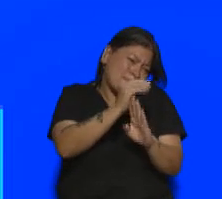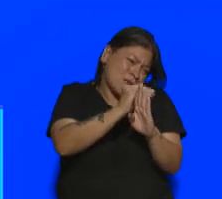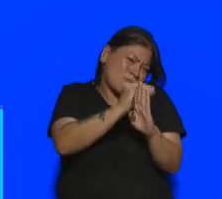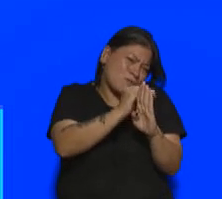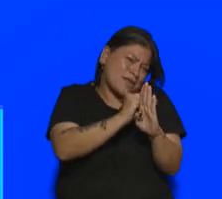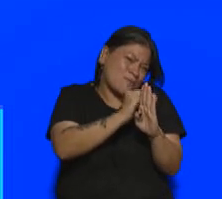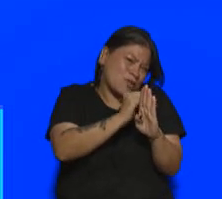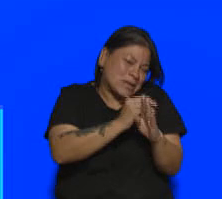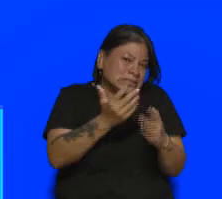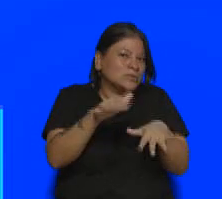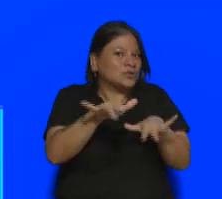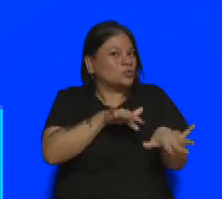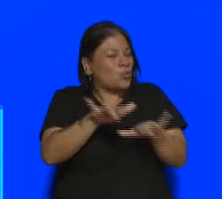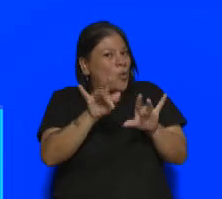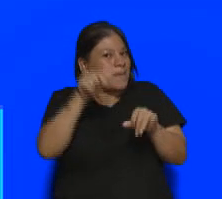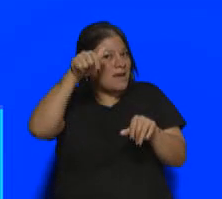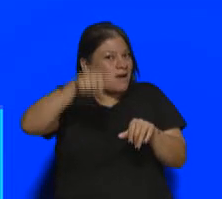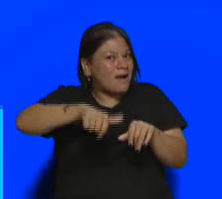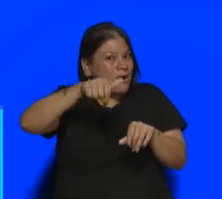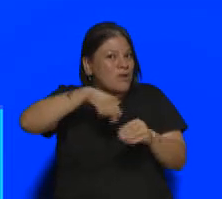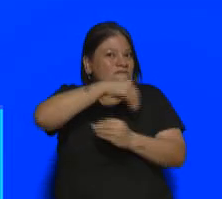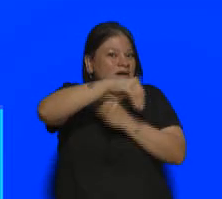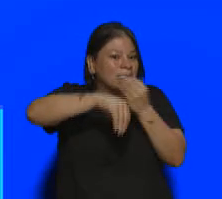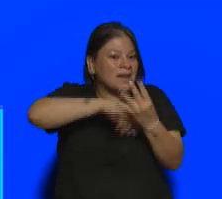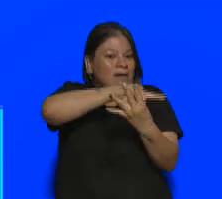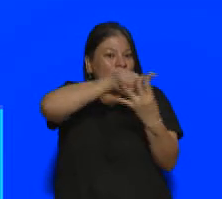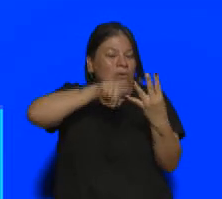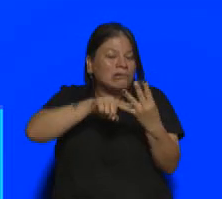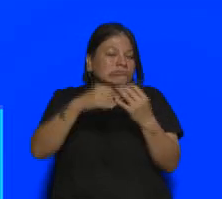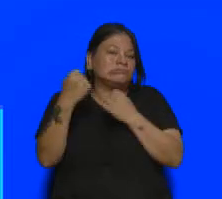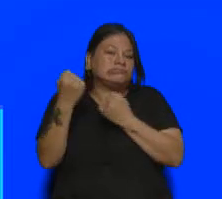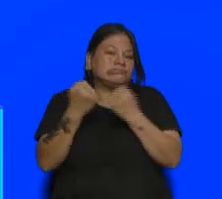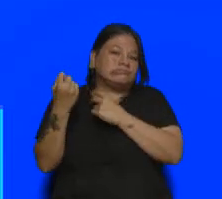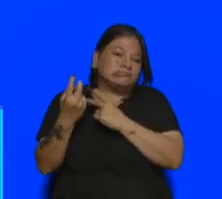un plan de vacaciones a nivel familiar y desplazándose también muchos kilómetros.